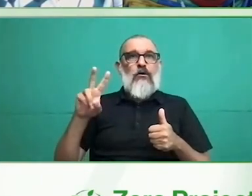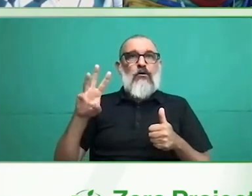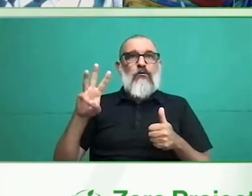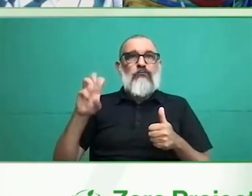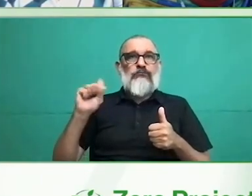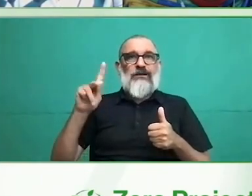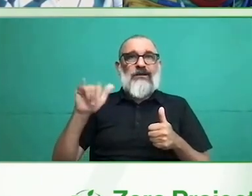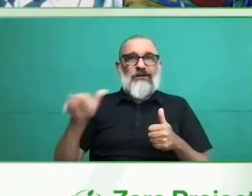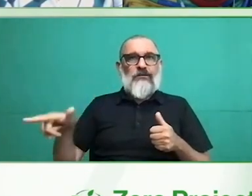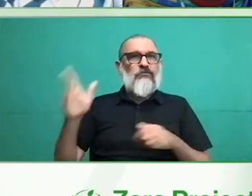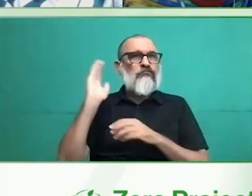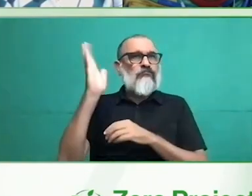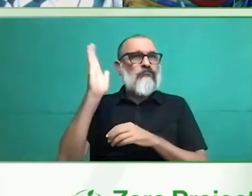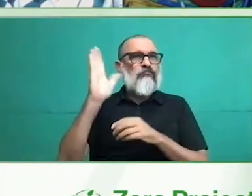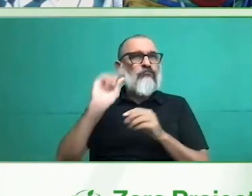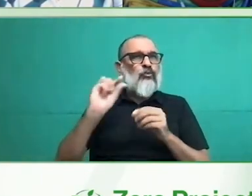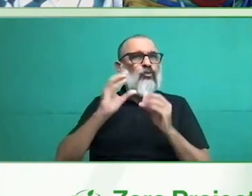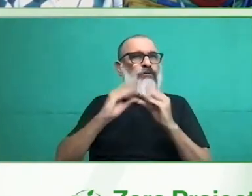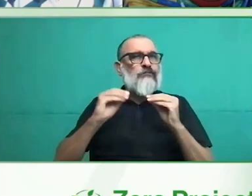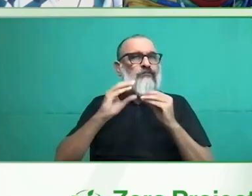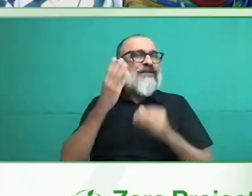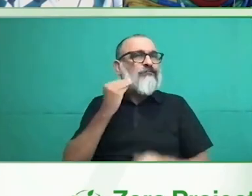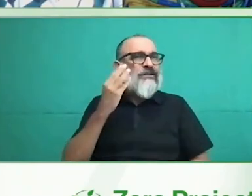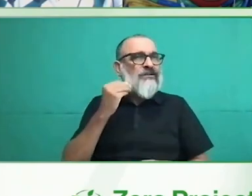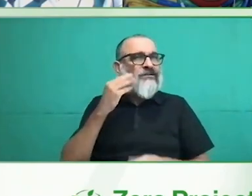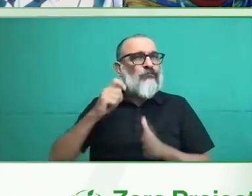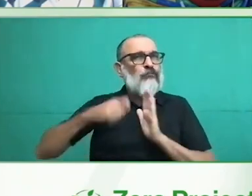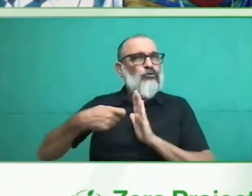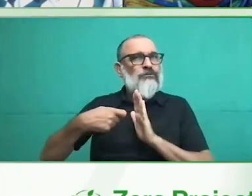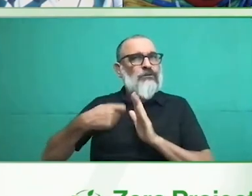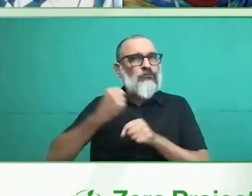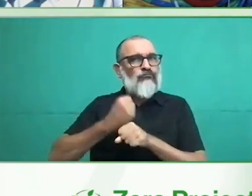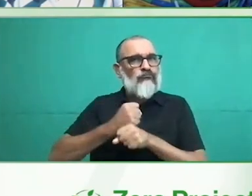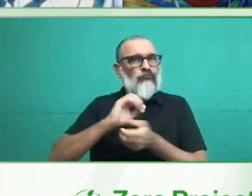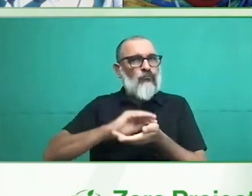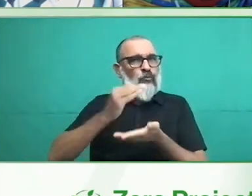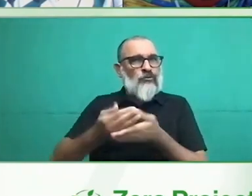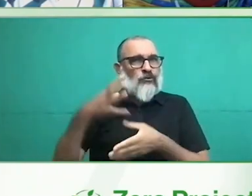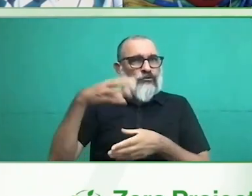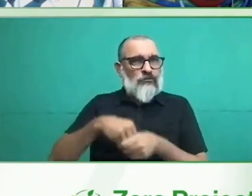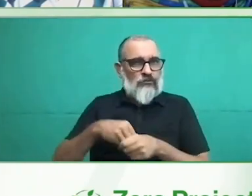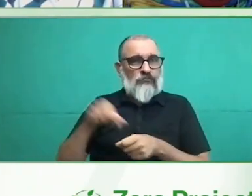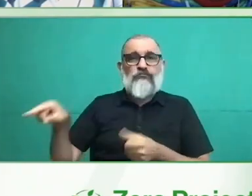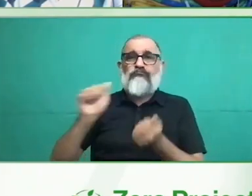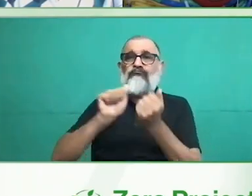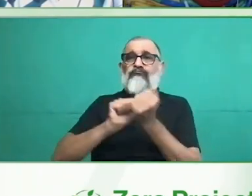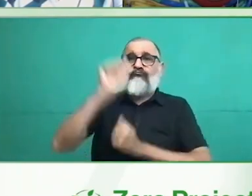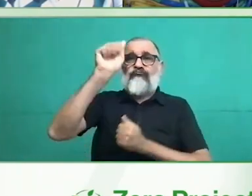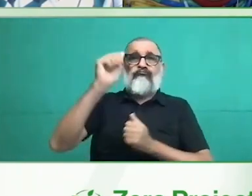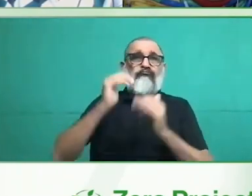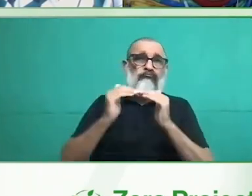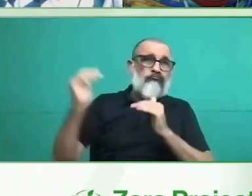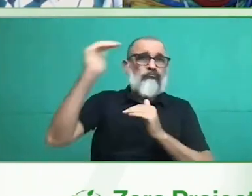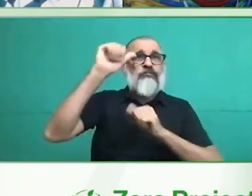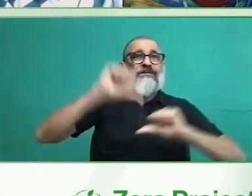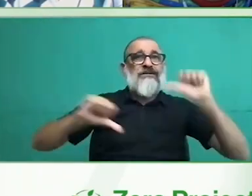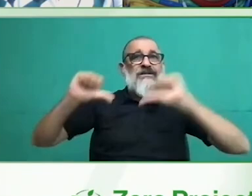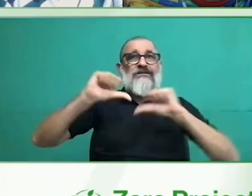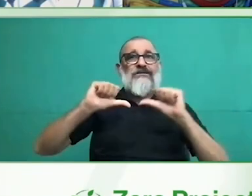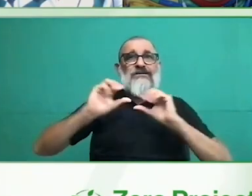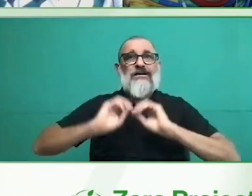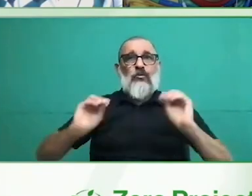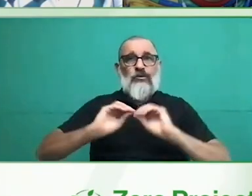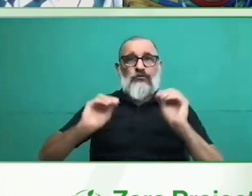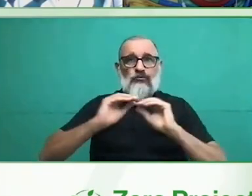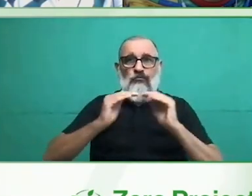Educación por la Universidad Hebraica, maestra en Ciencias de la Educación, estudios de posgrado en MIT,